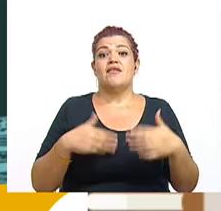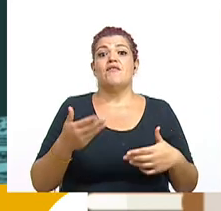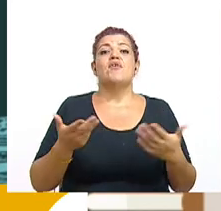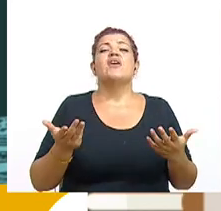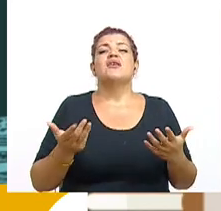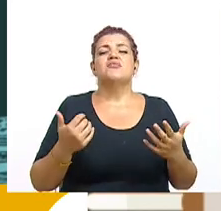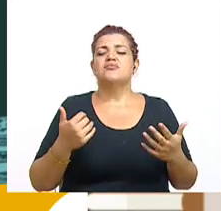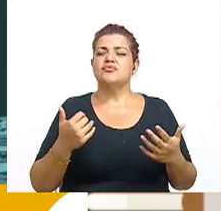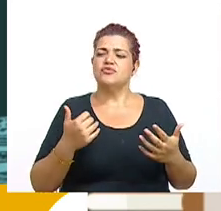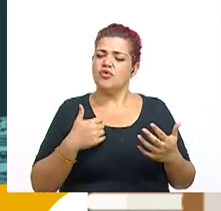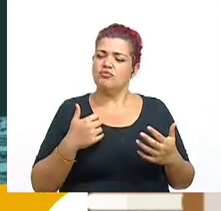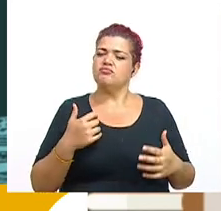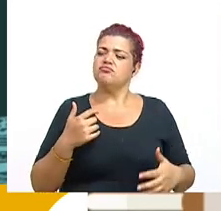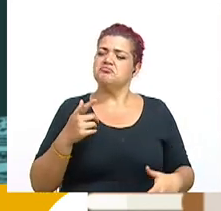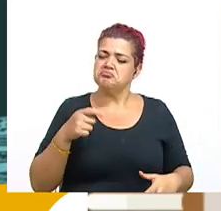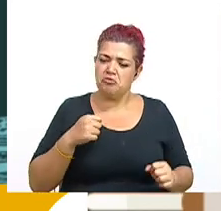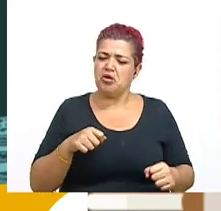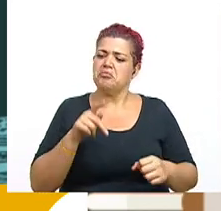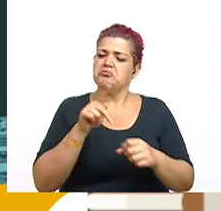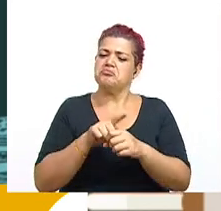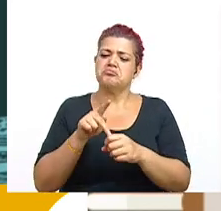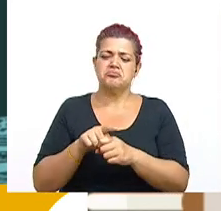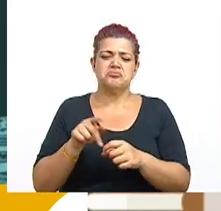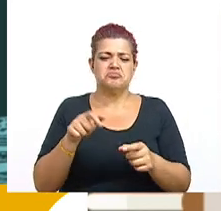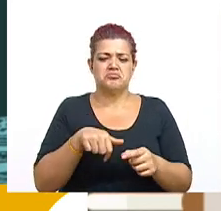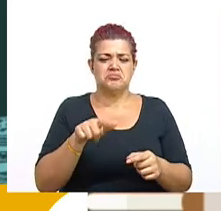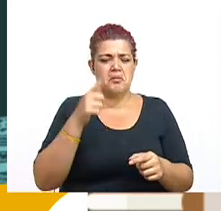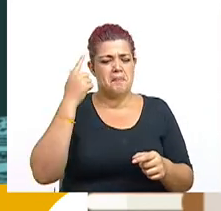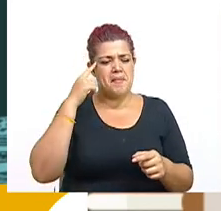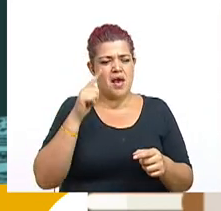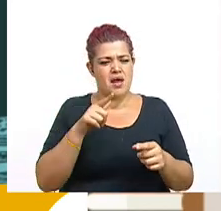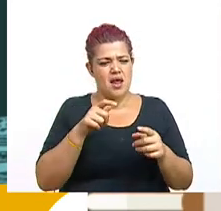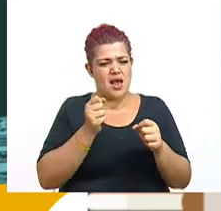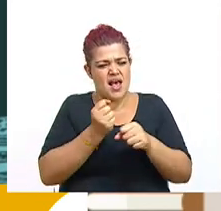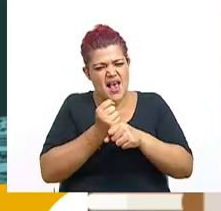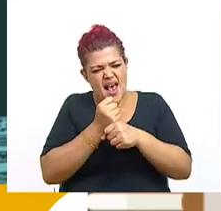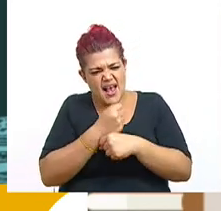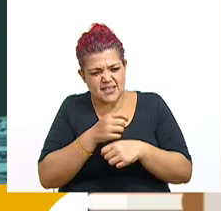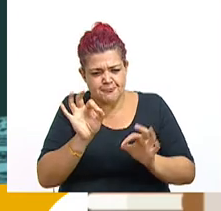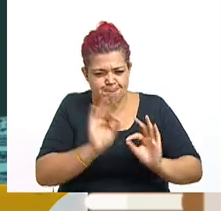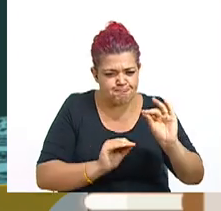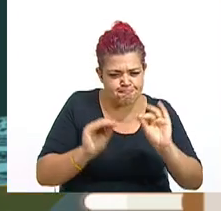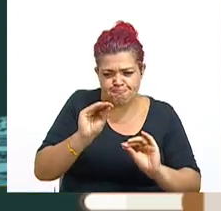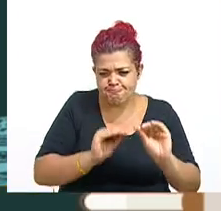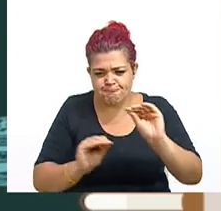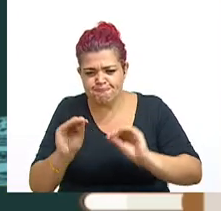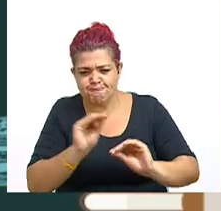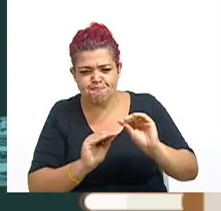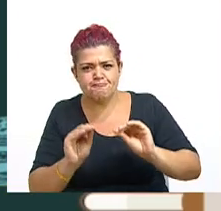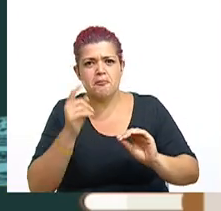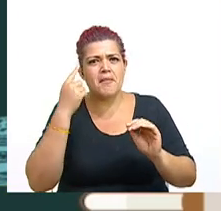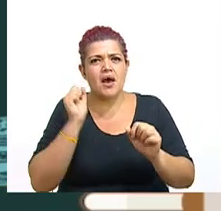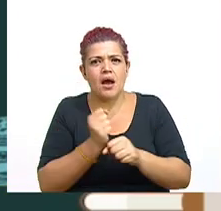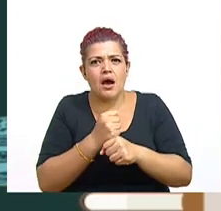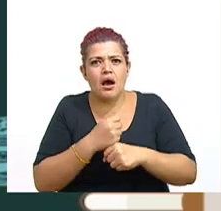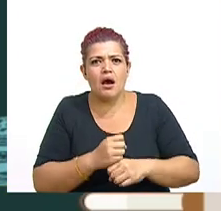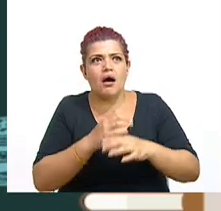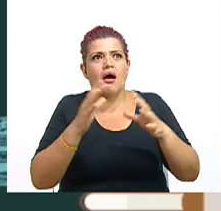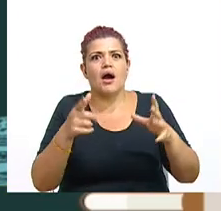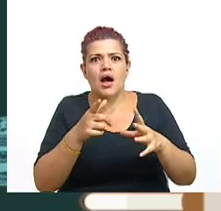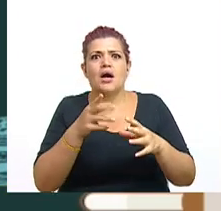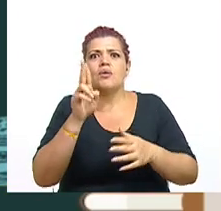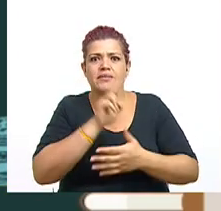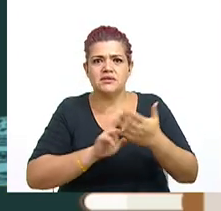distinción de participar activamente en la Génesis y Constitución de la Universidad de Costa Rica. ¿Y le